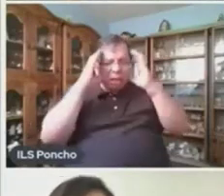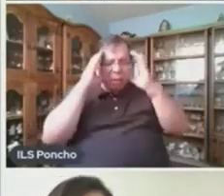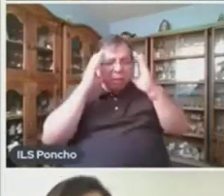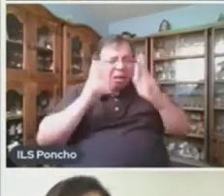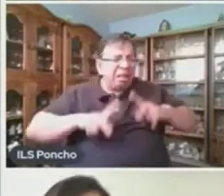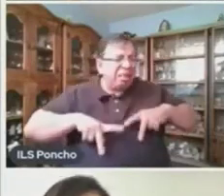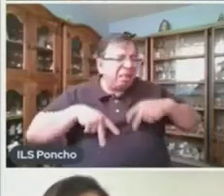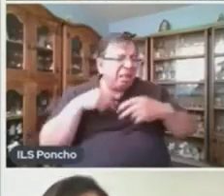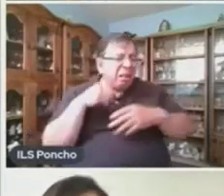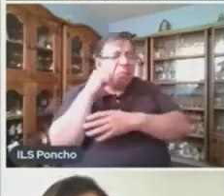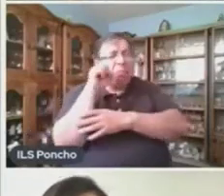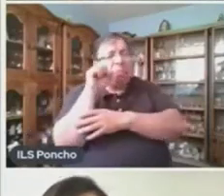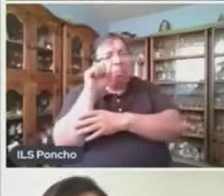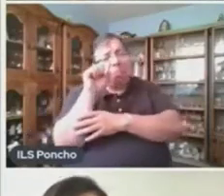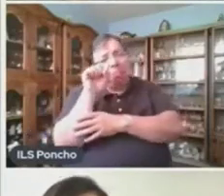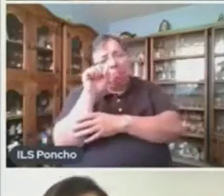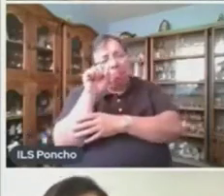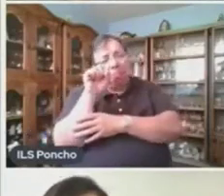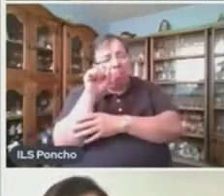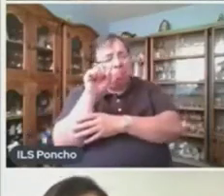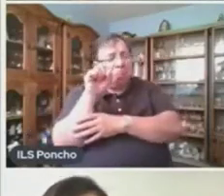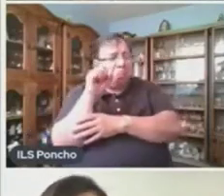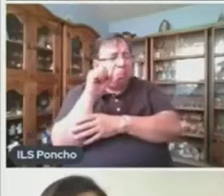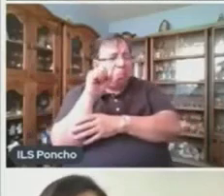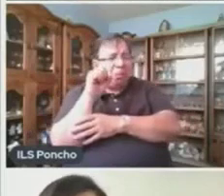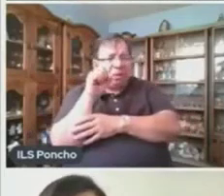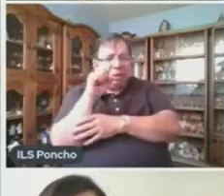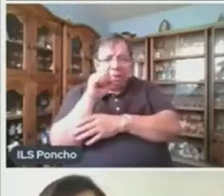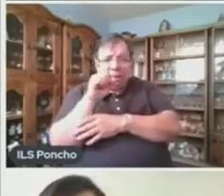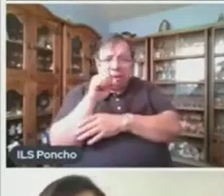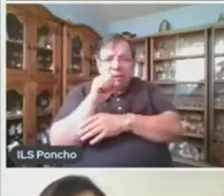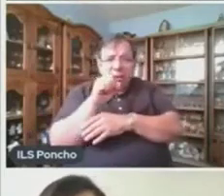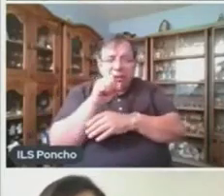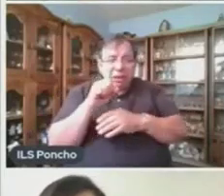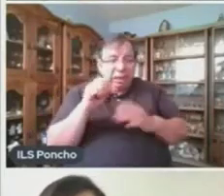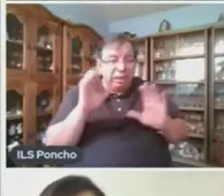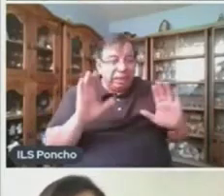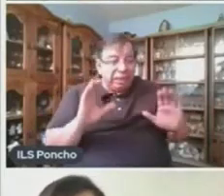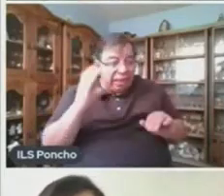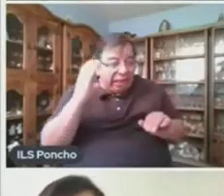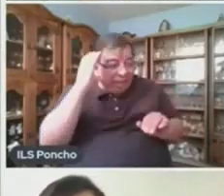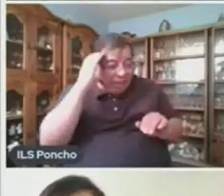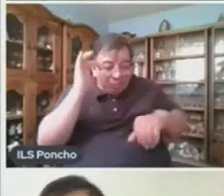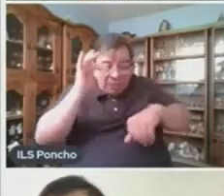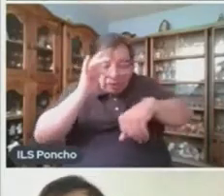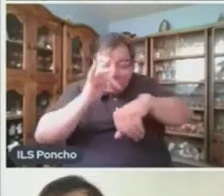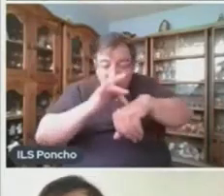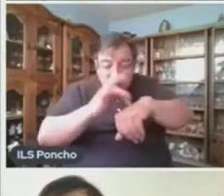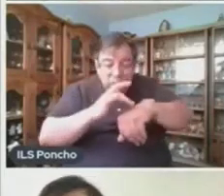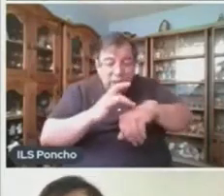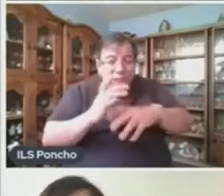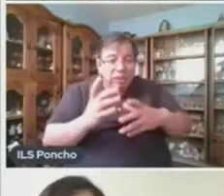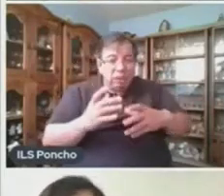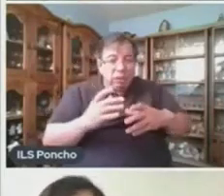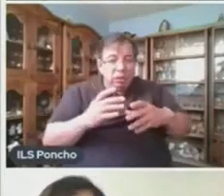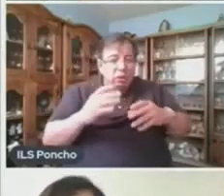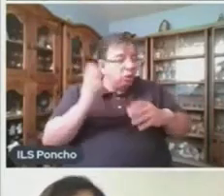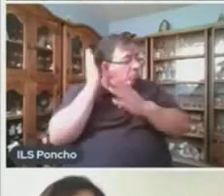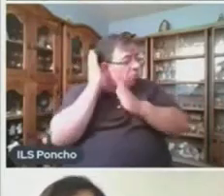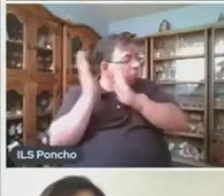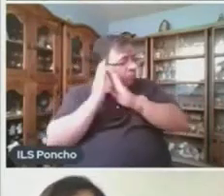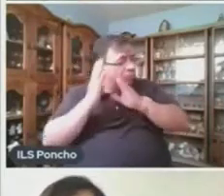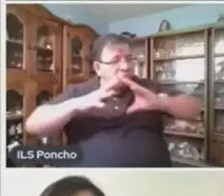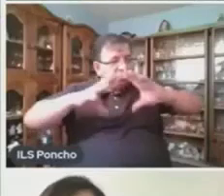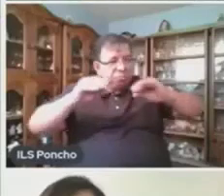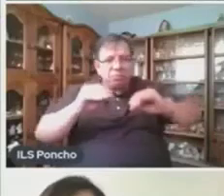No Permite Que Le Toquen La Cama Ni Que Le Arreglen El Almohadón